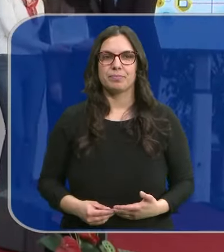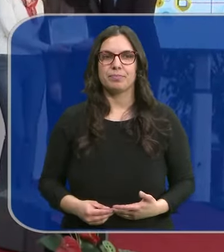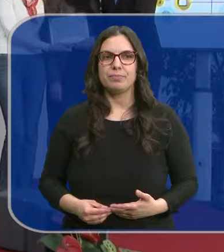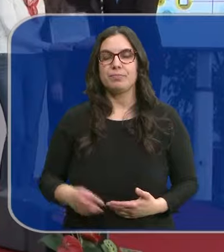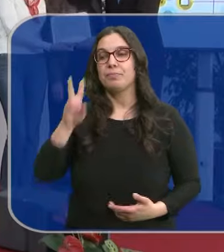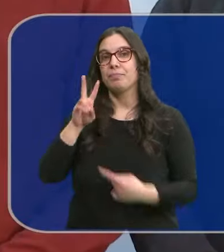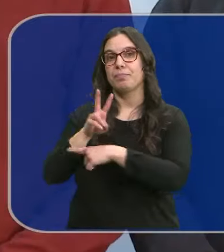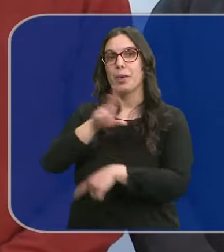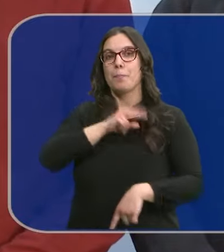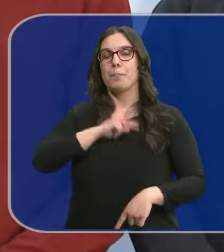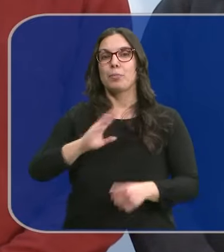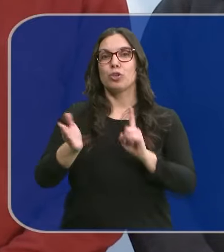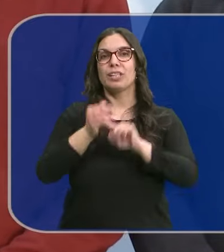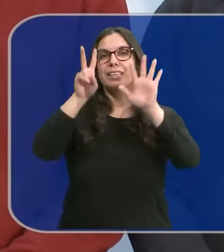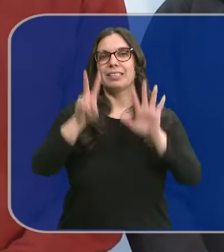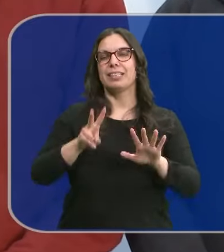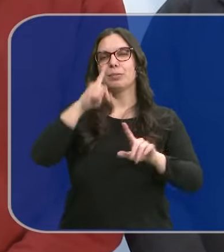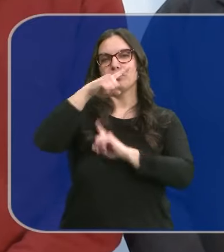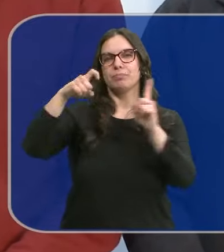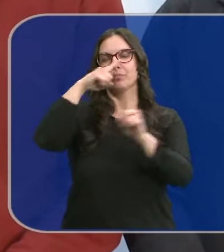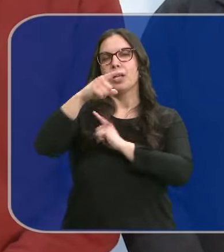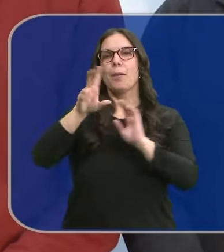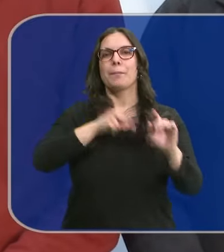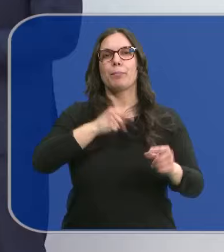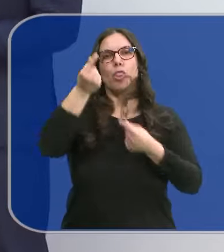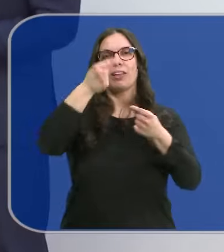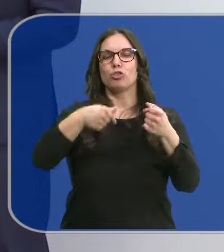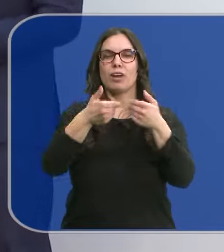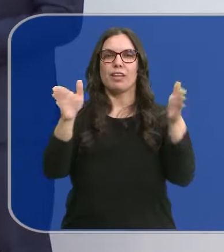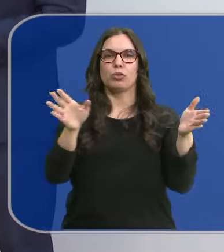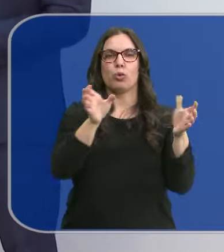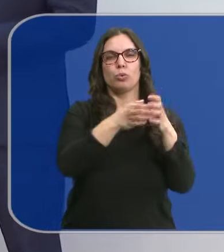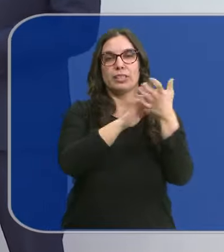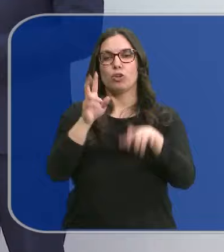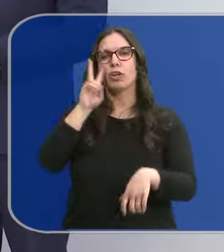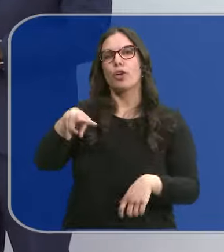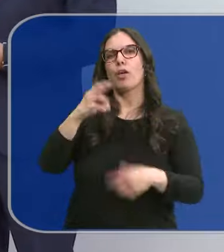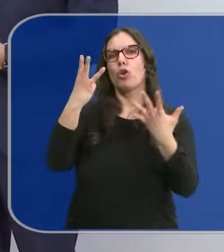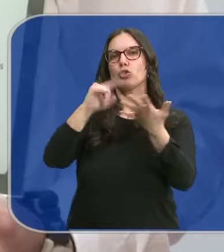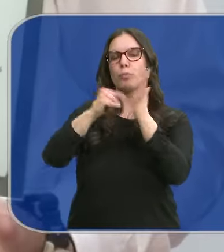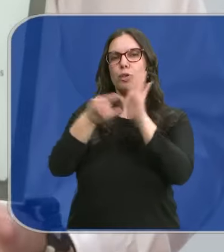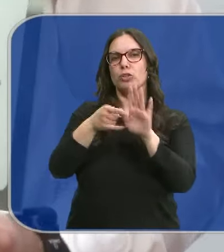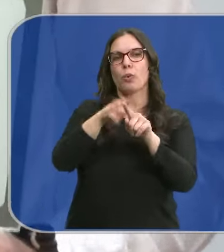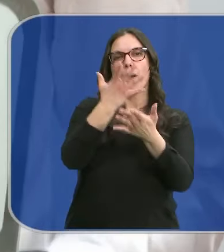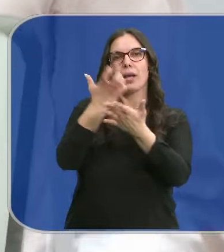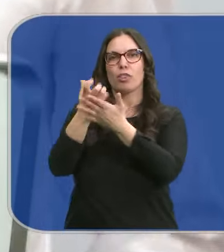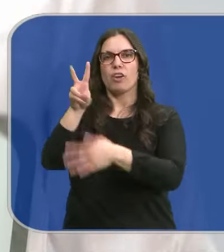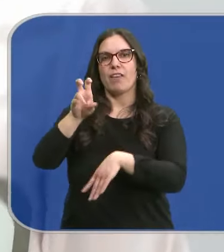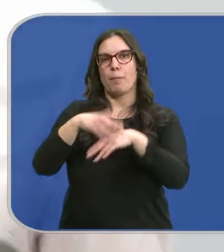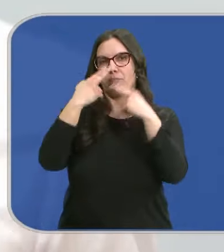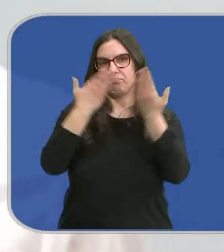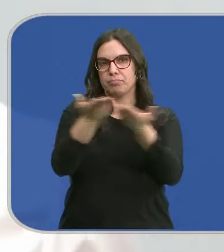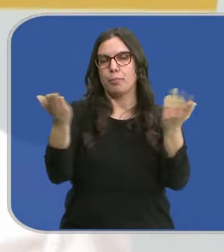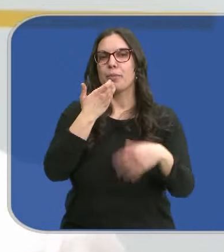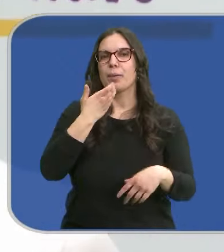Son los galardonados en la séptima edición de los Premios Datos Abiertos de la Junta. Reconocen ocho proyectos de aplicaciones de utilidad pública. Por ejemplo,